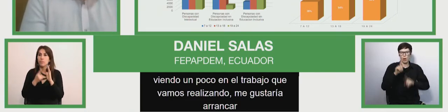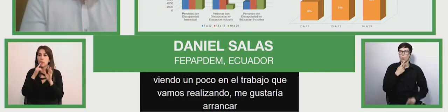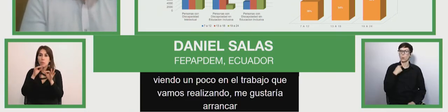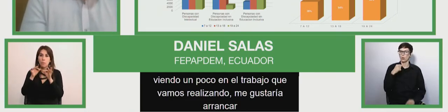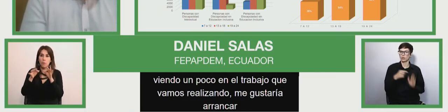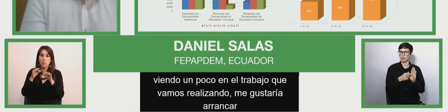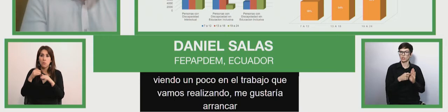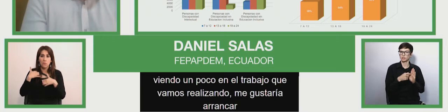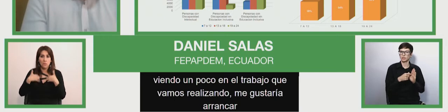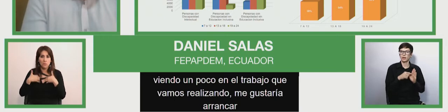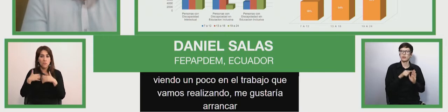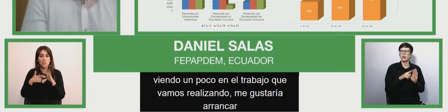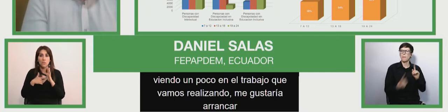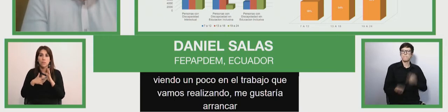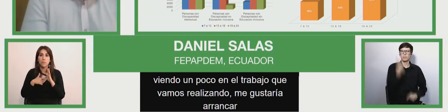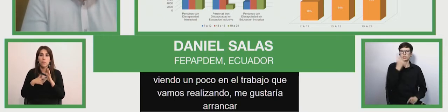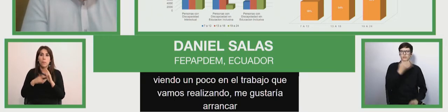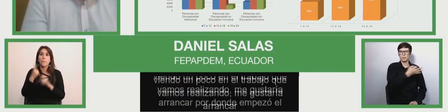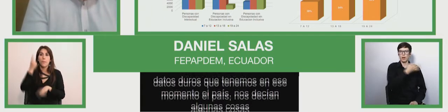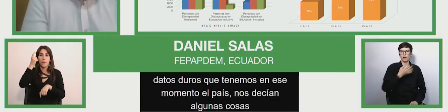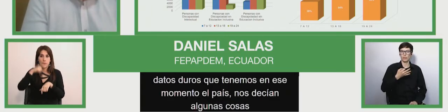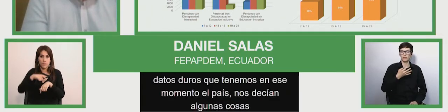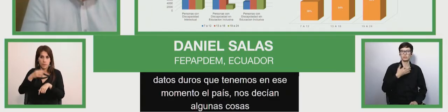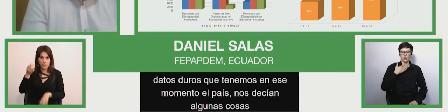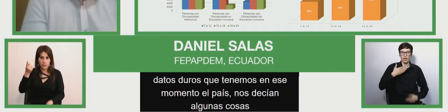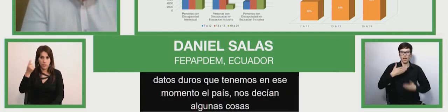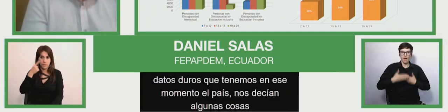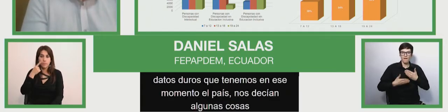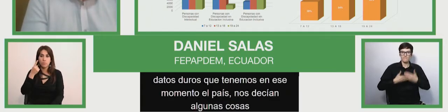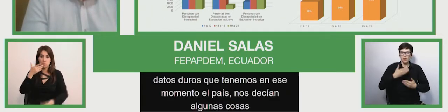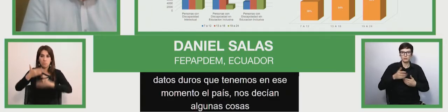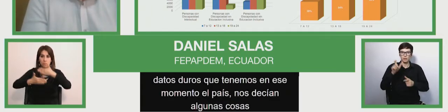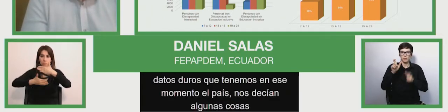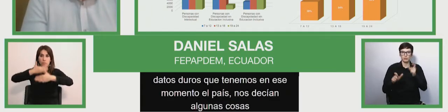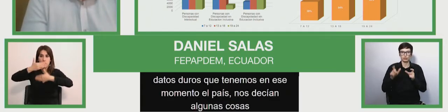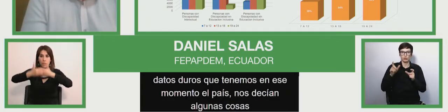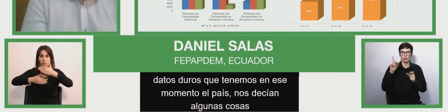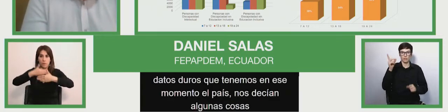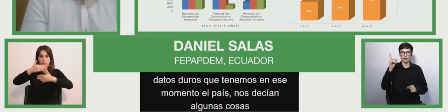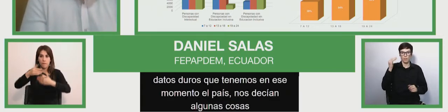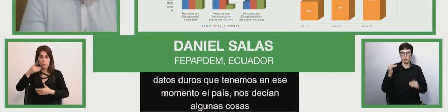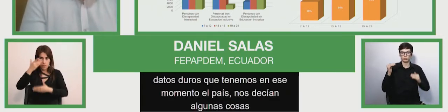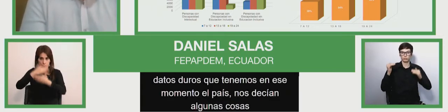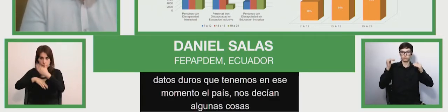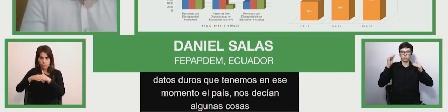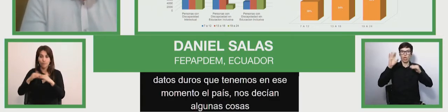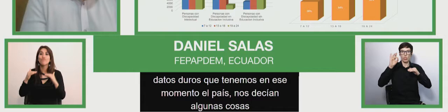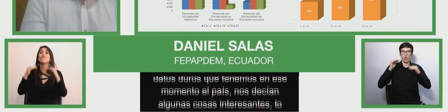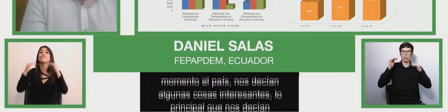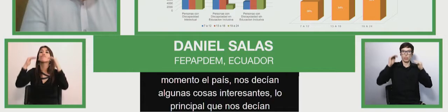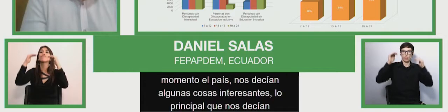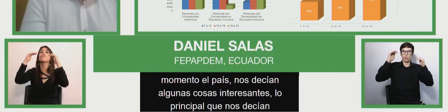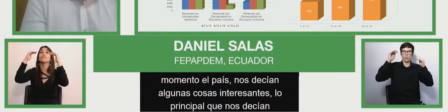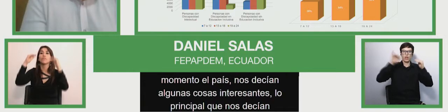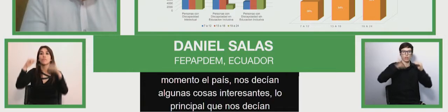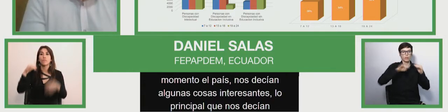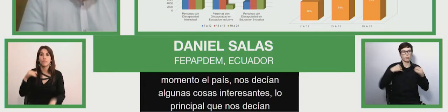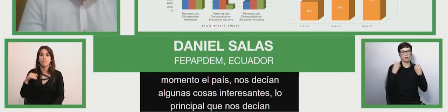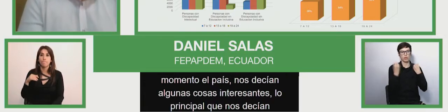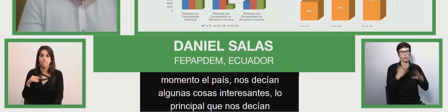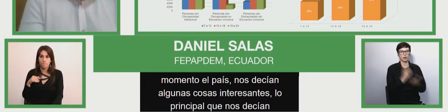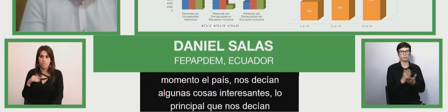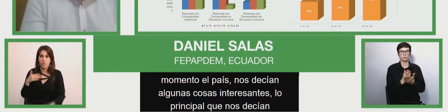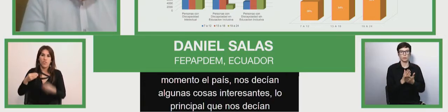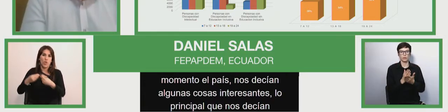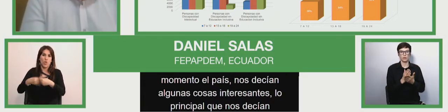Lo principal que nos decían es que conforme iba avanzando la edad de la persona con discapacidad intelectual, cada vez desertaba más del sistema educativo.